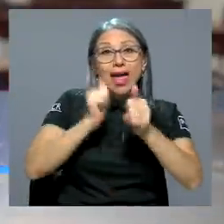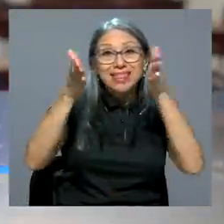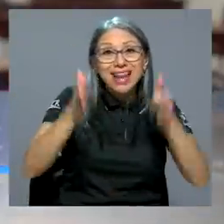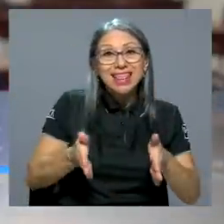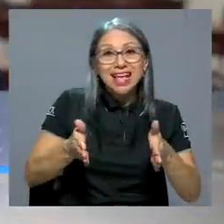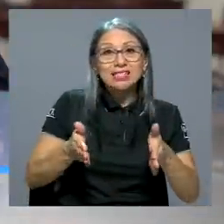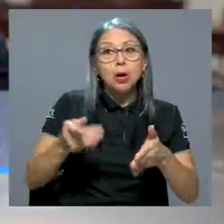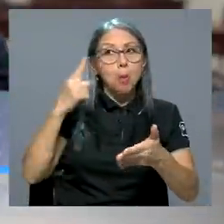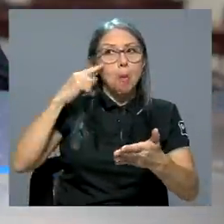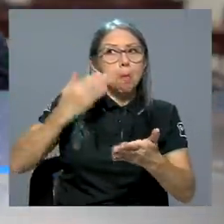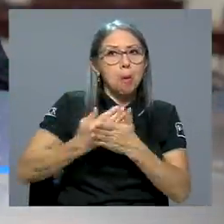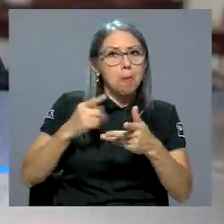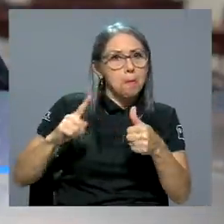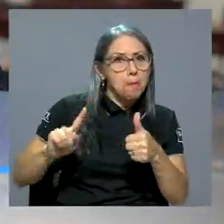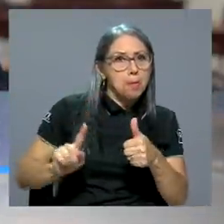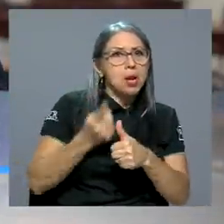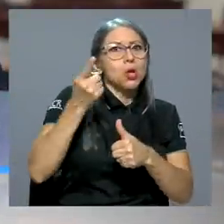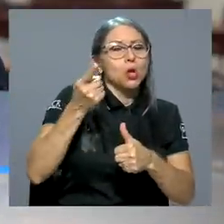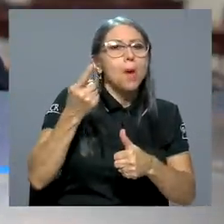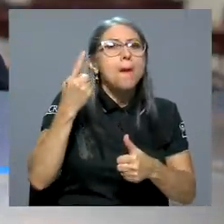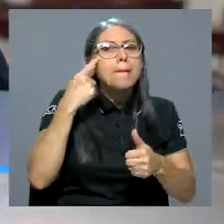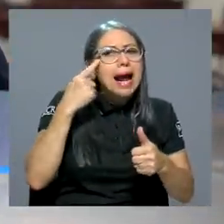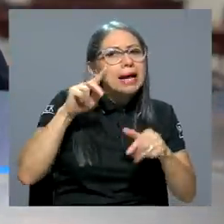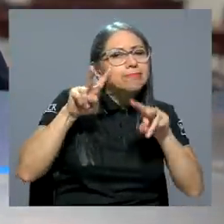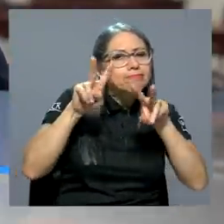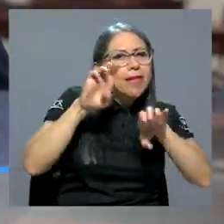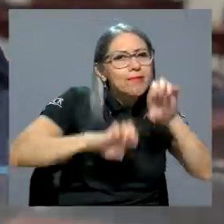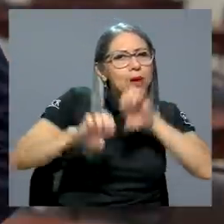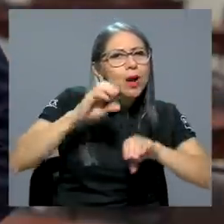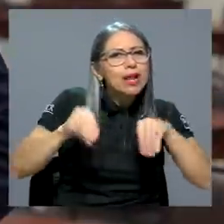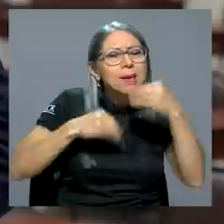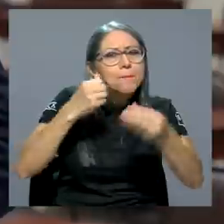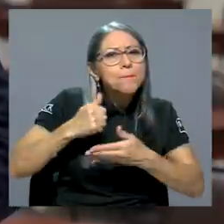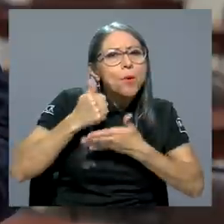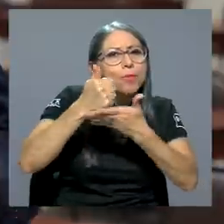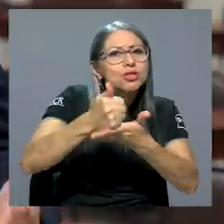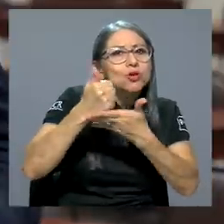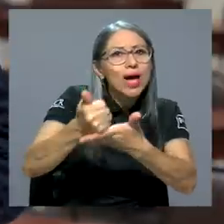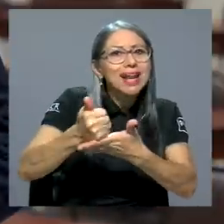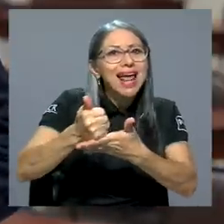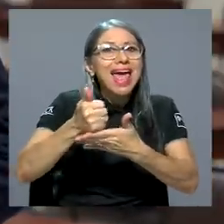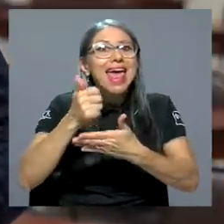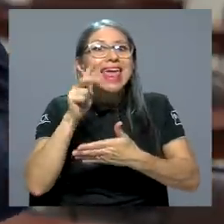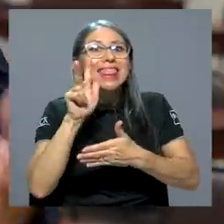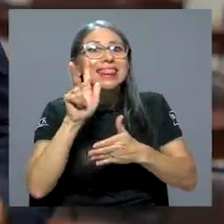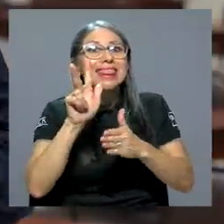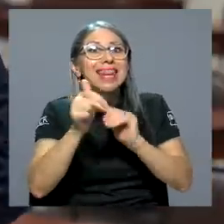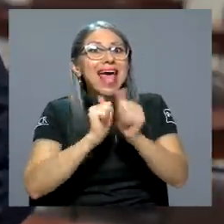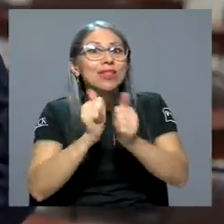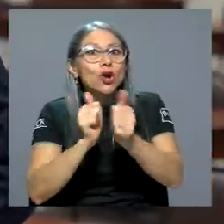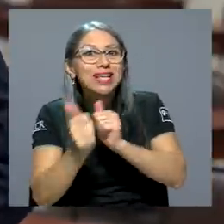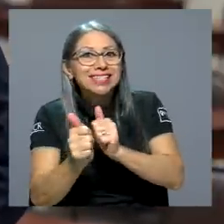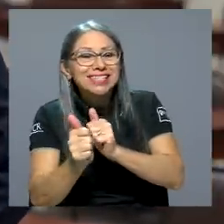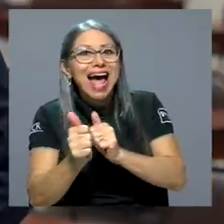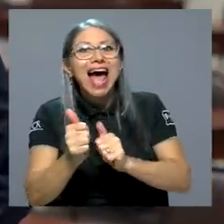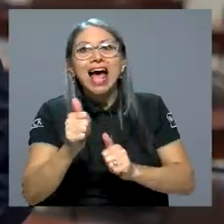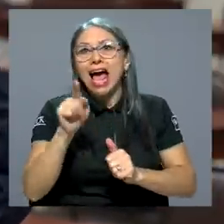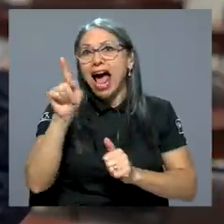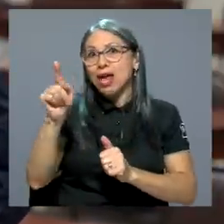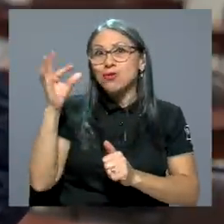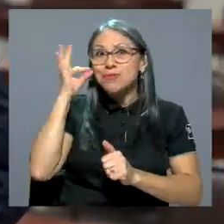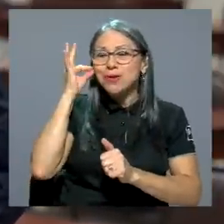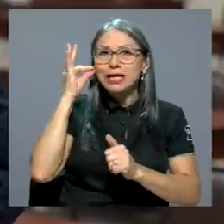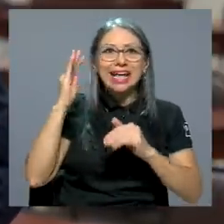piloto en el centro para evaluar en qué les podemos ayudar. Hay una triatronista que también es una esperanza, digamos, de medalla